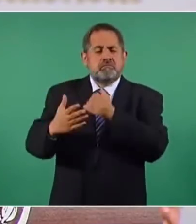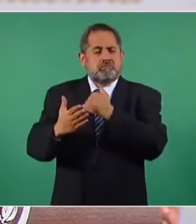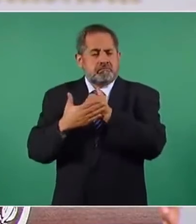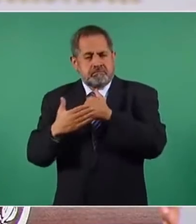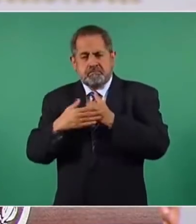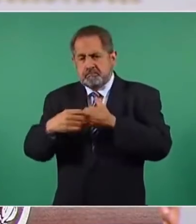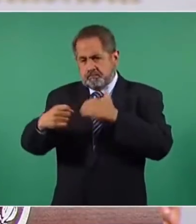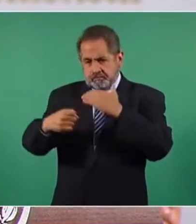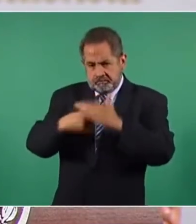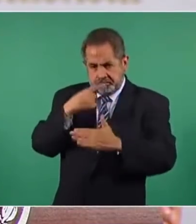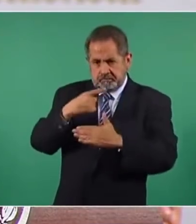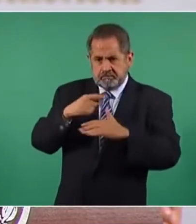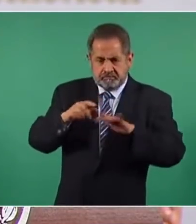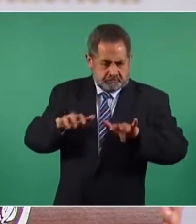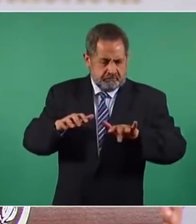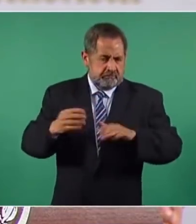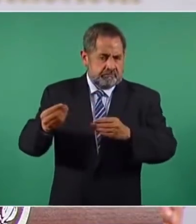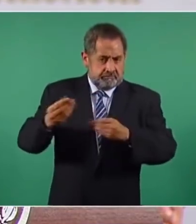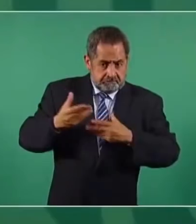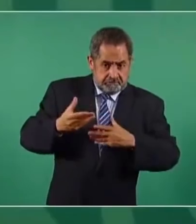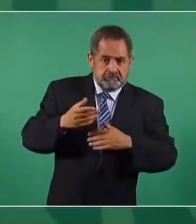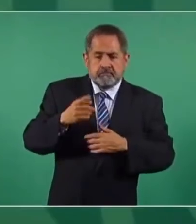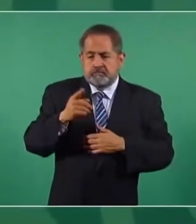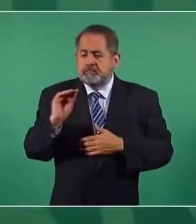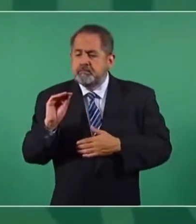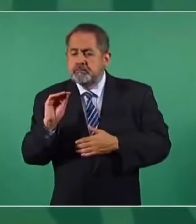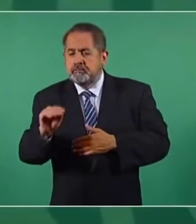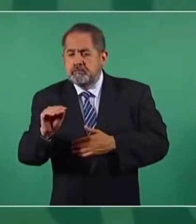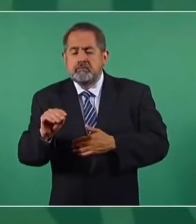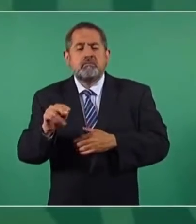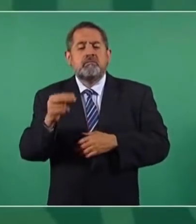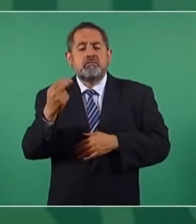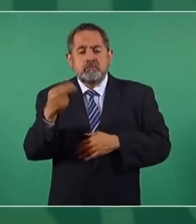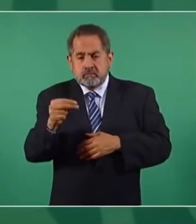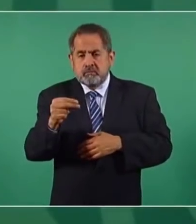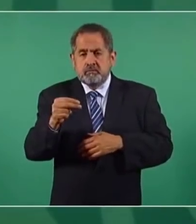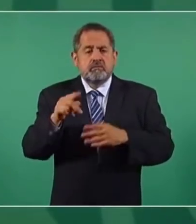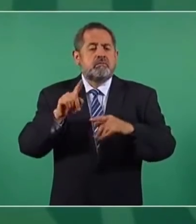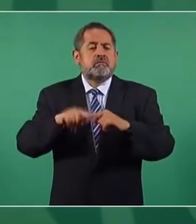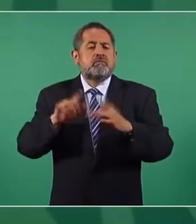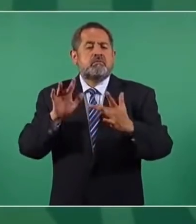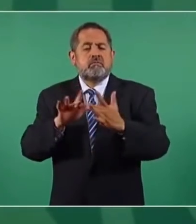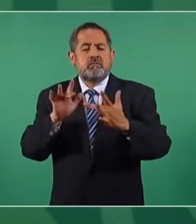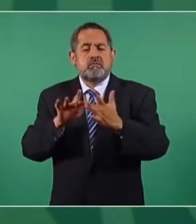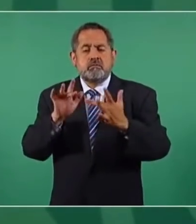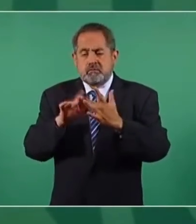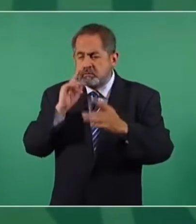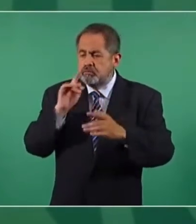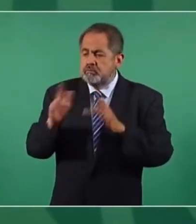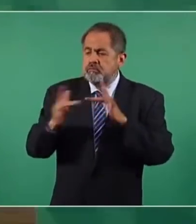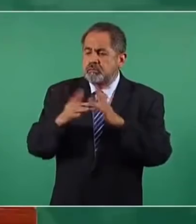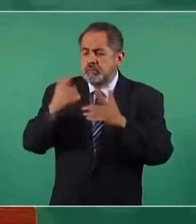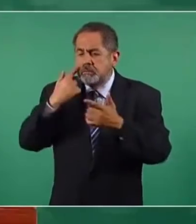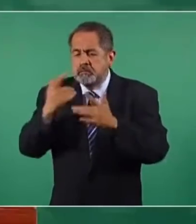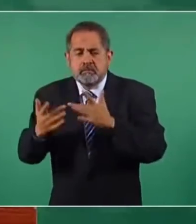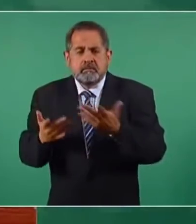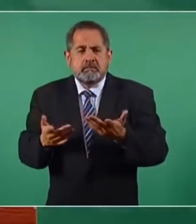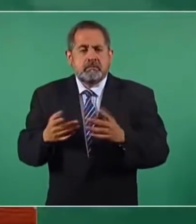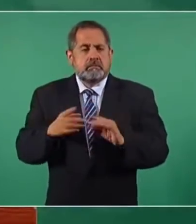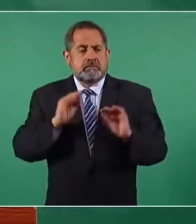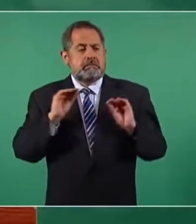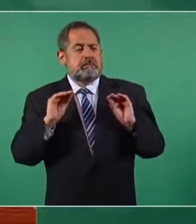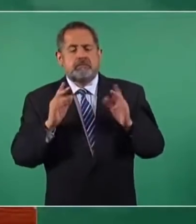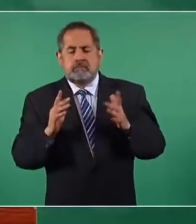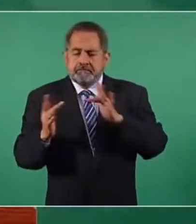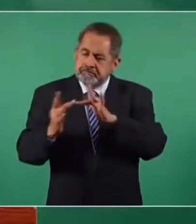situación de información, sí anoten el nombre o el contacto con el que nos podemos precisamente dirigir. Y